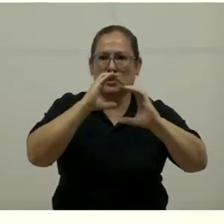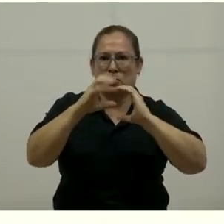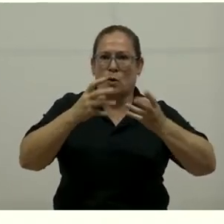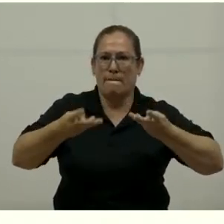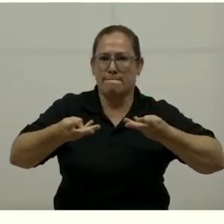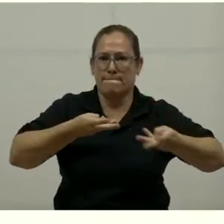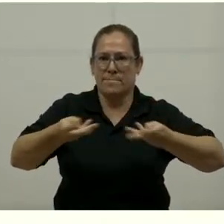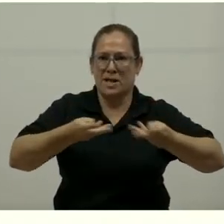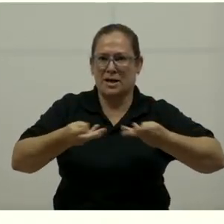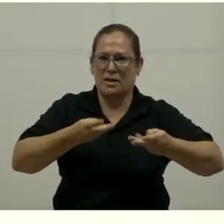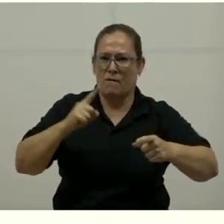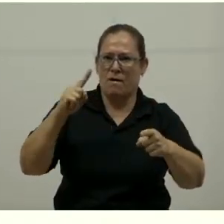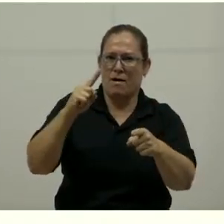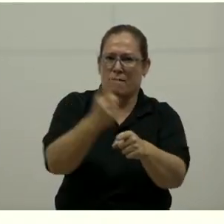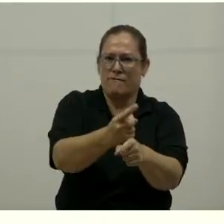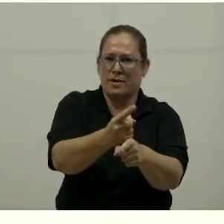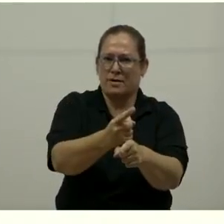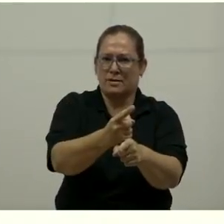eficaz.